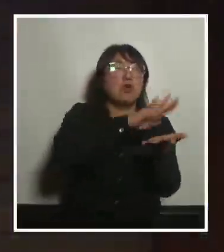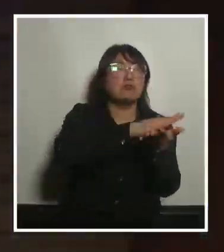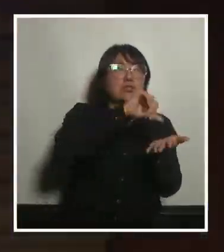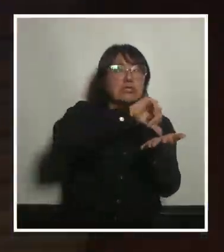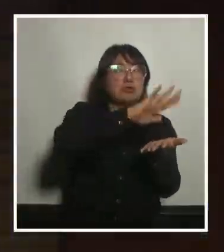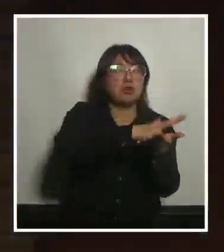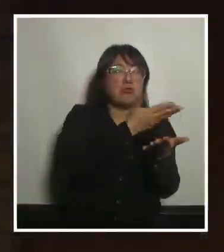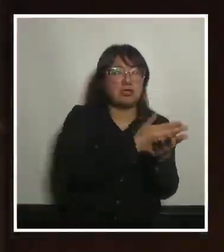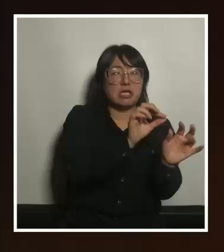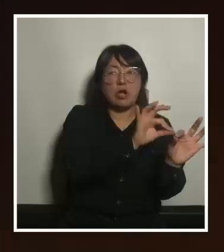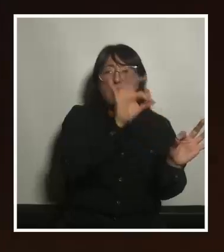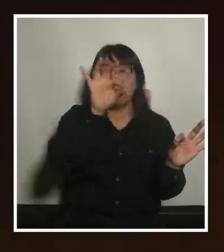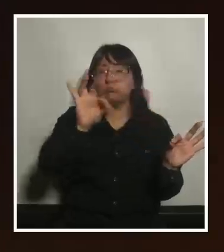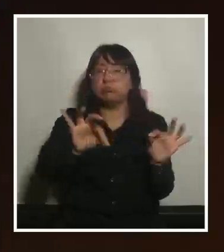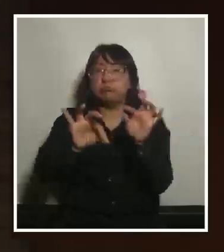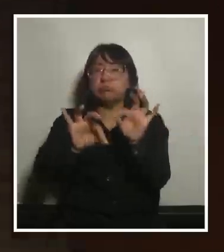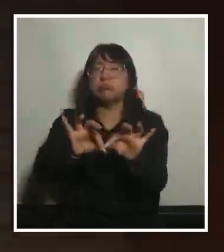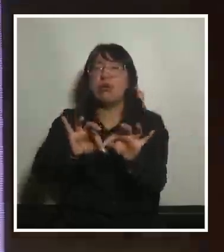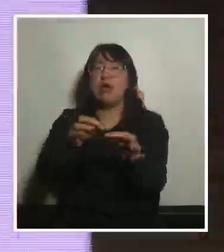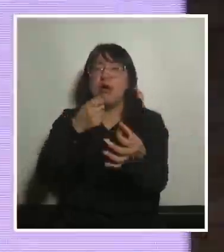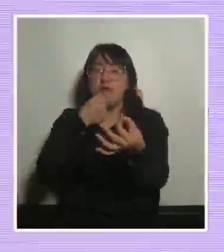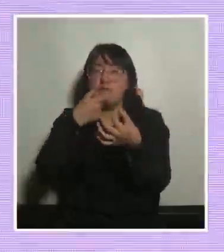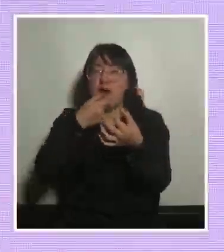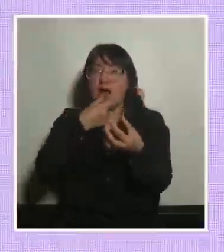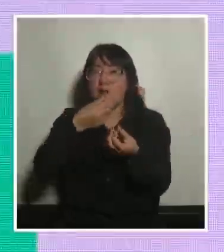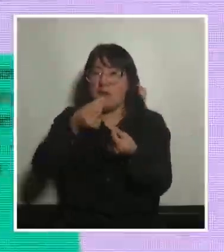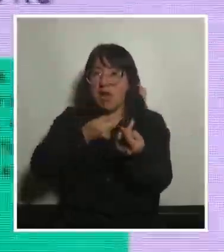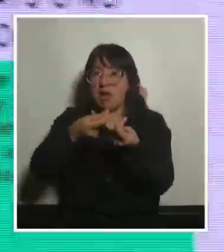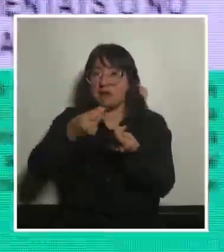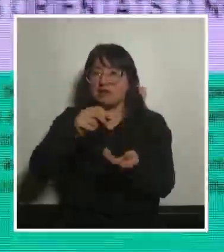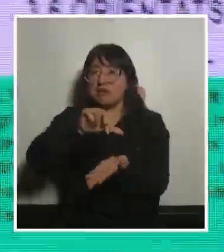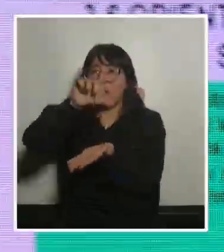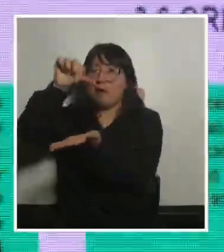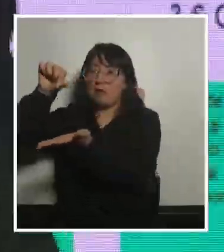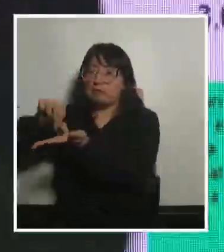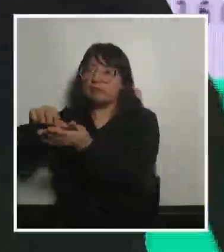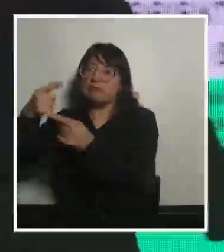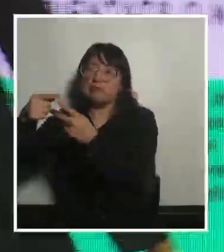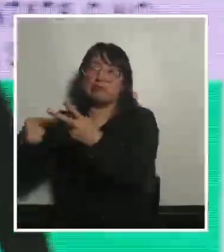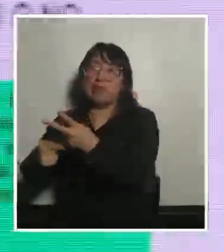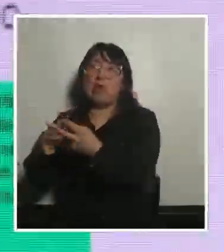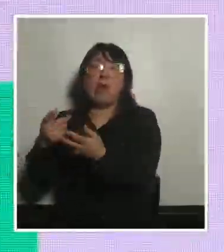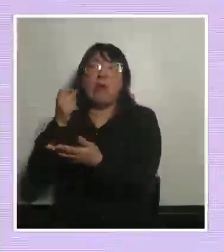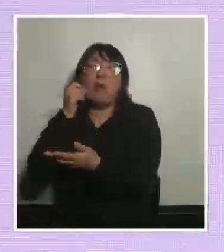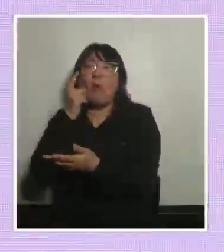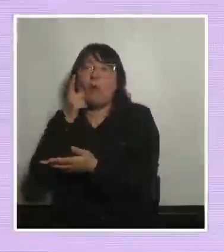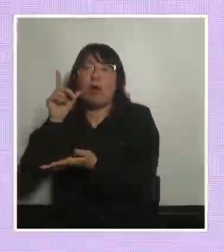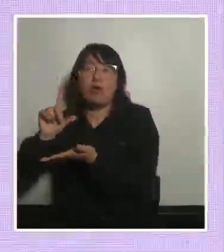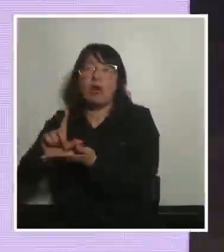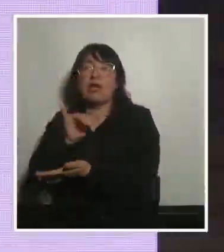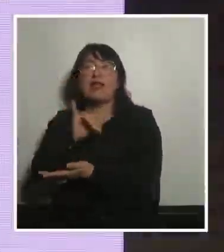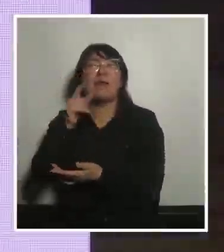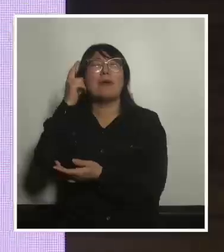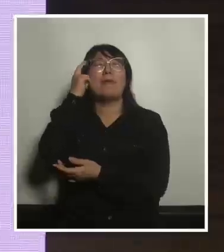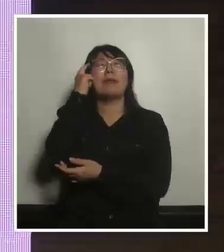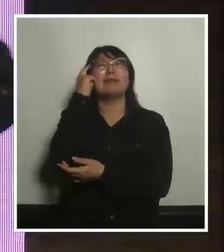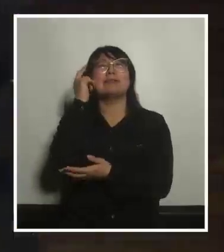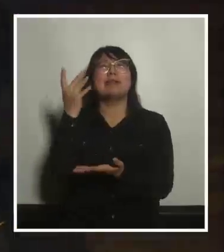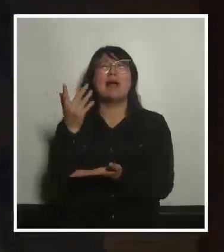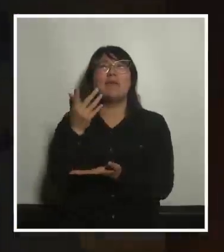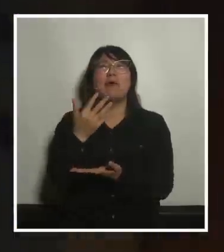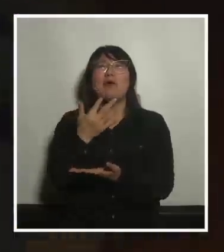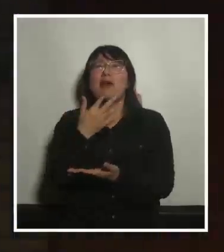el centro cívico el mercado etcétera y cuáles eran los itinerarios más concurridos y luego pensar qué tipo de